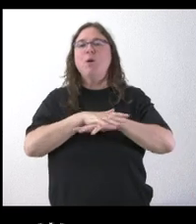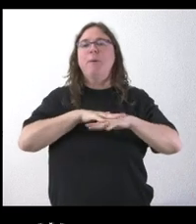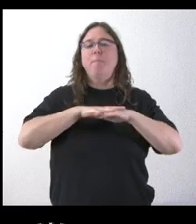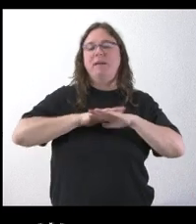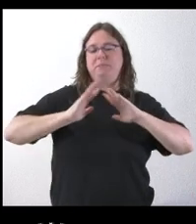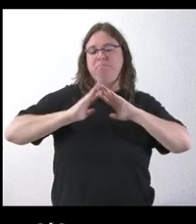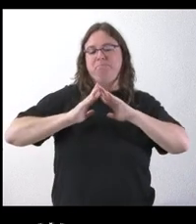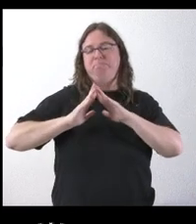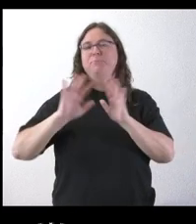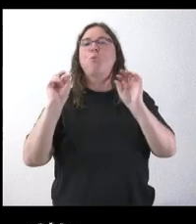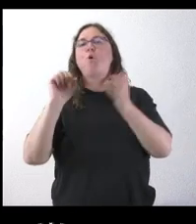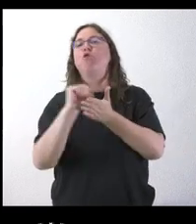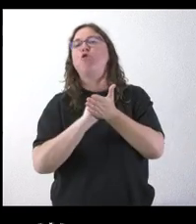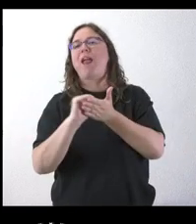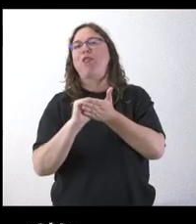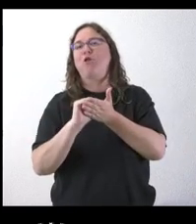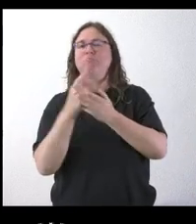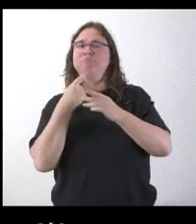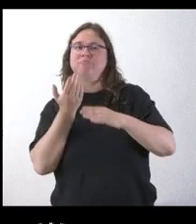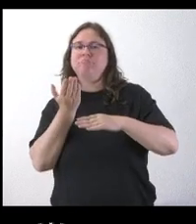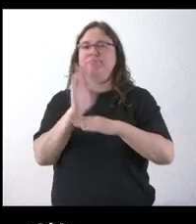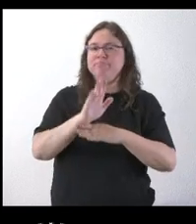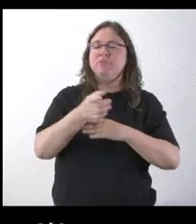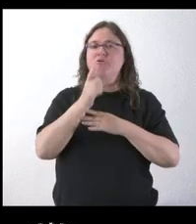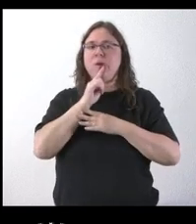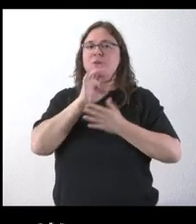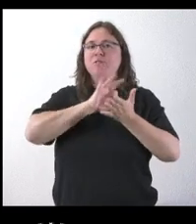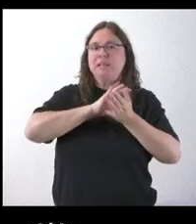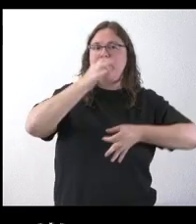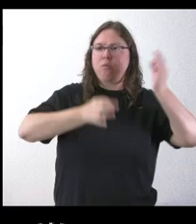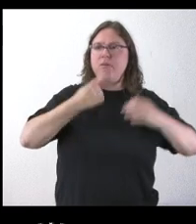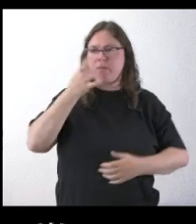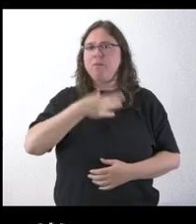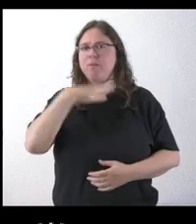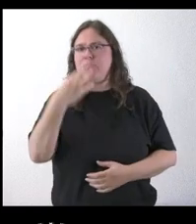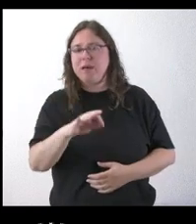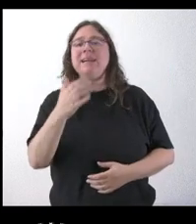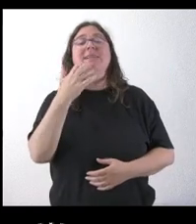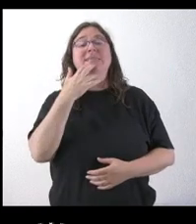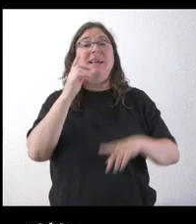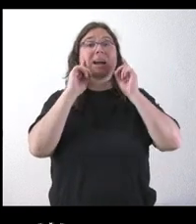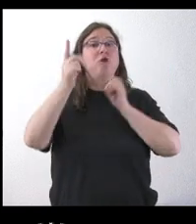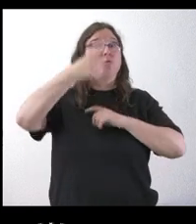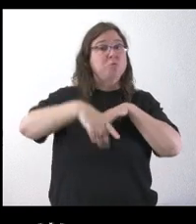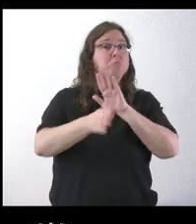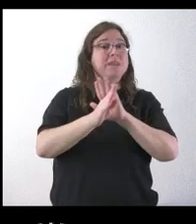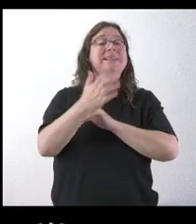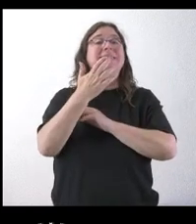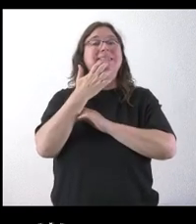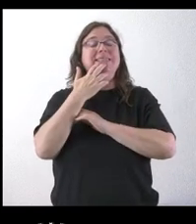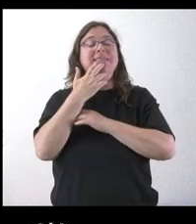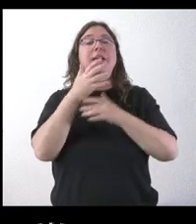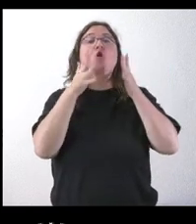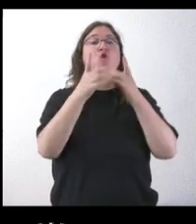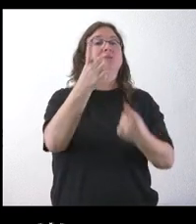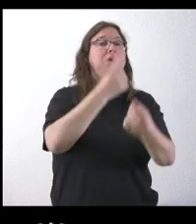recurso, si los servicios jurídicos les están diciendo que es viable y luego si seguirían adelante en caso de que el Consejo Consultivo